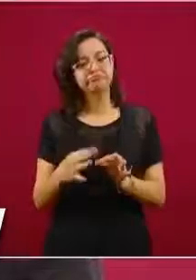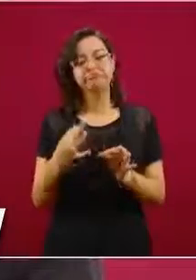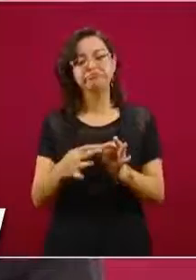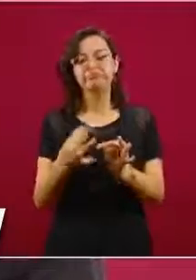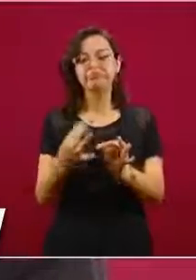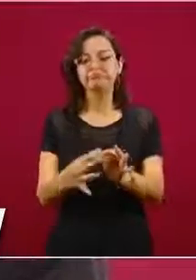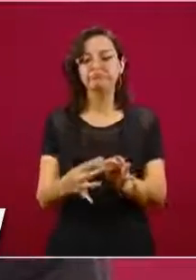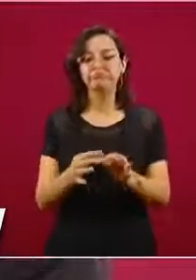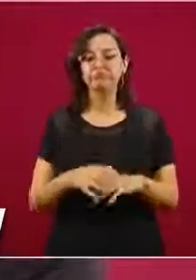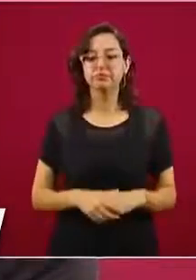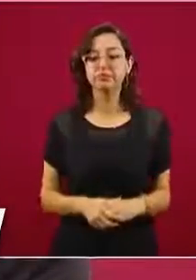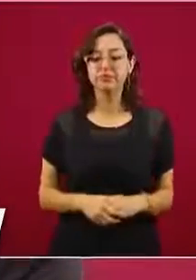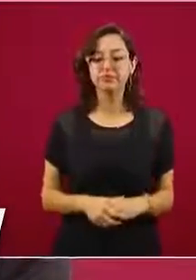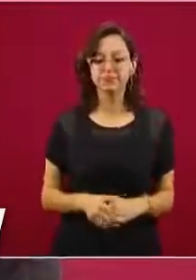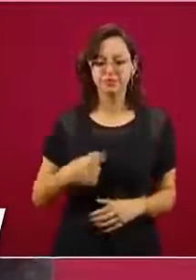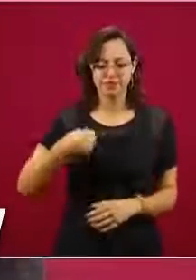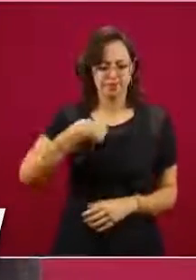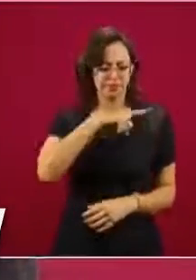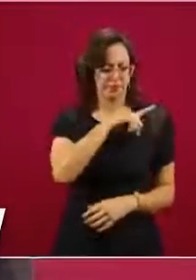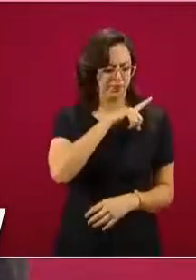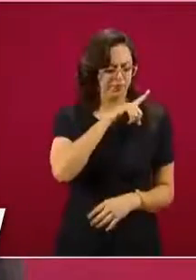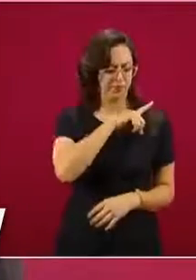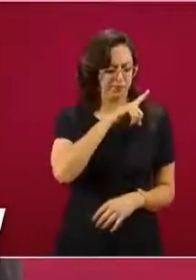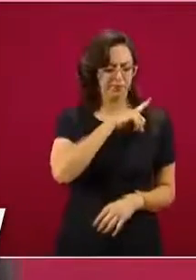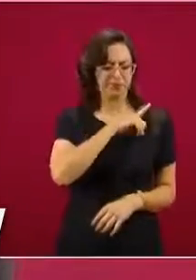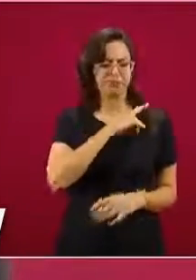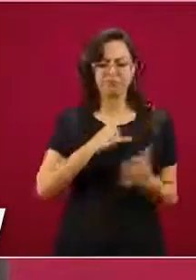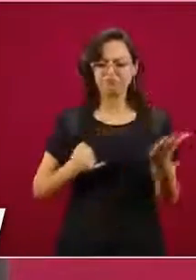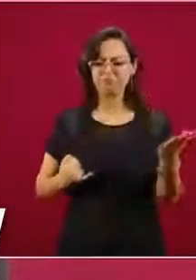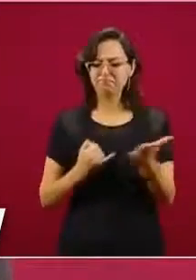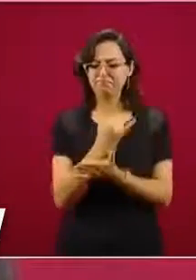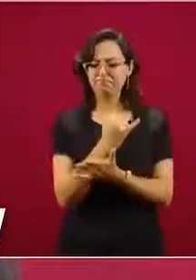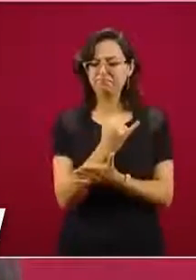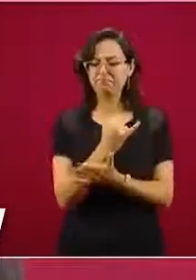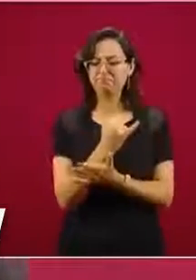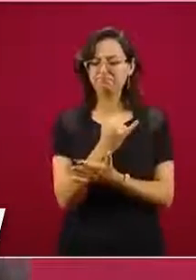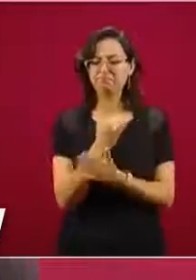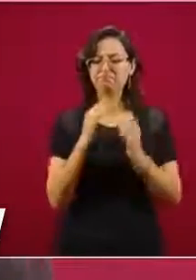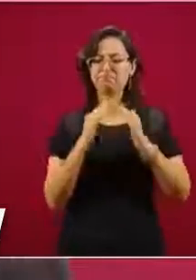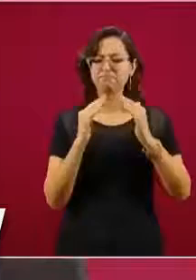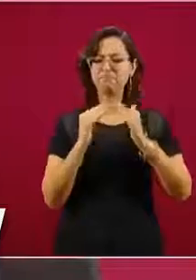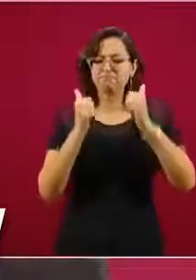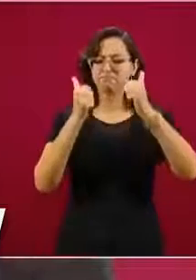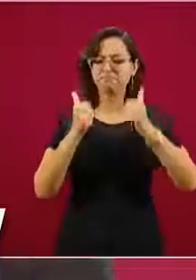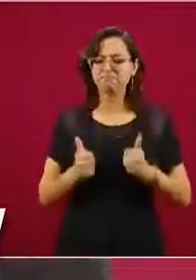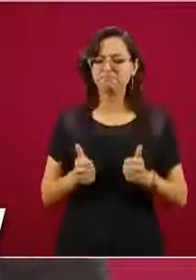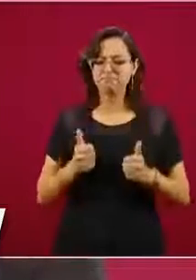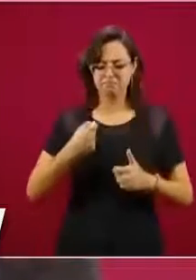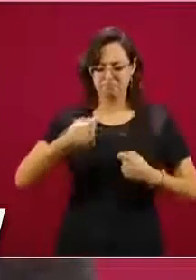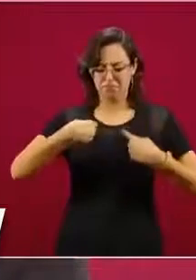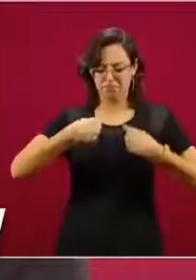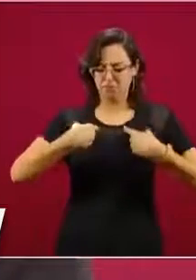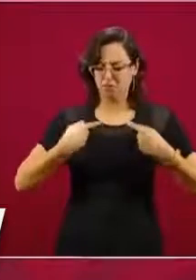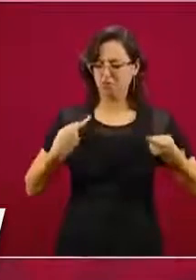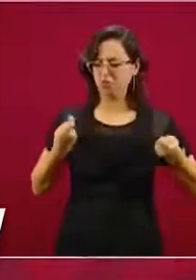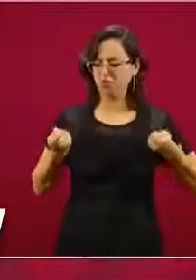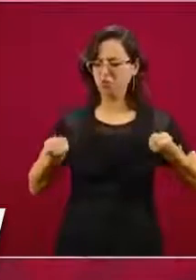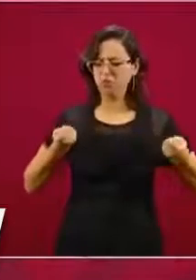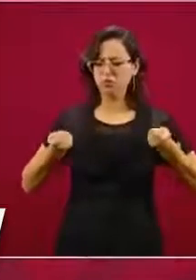autolimita y que se gobierna a sí mismo,